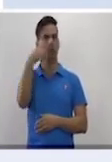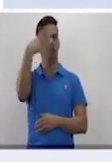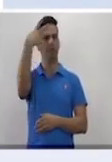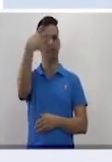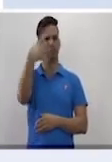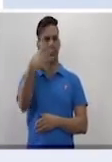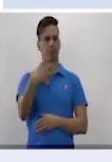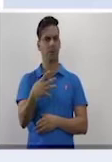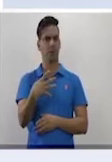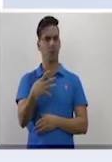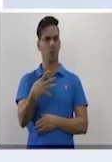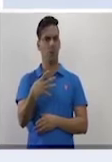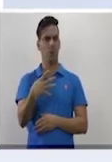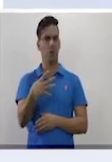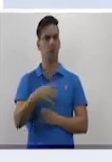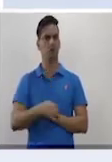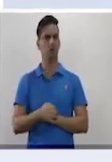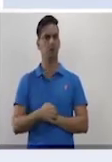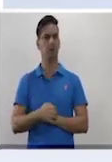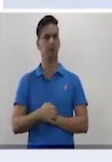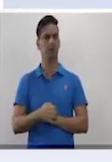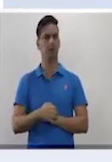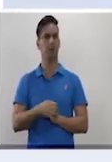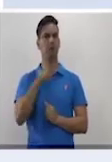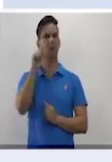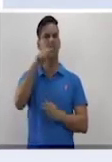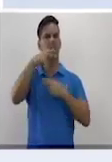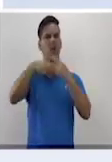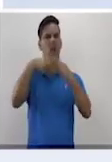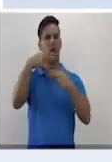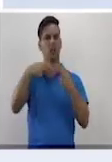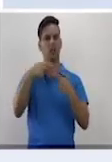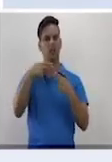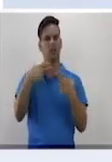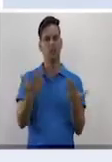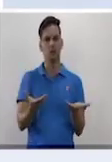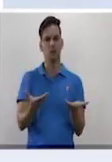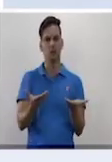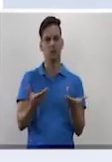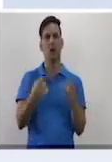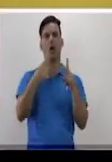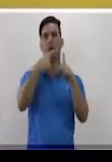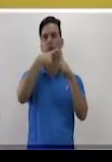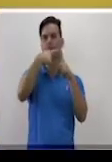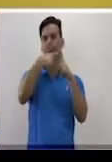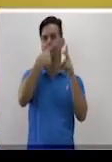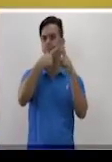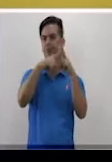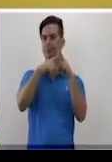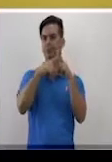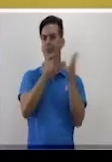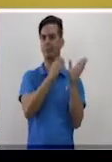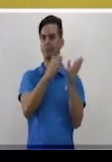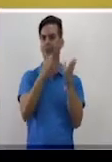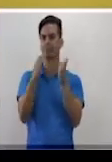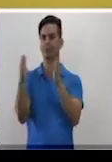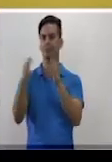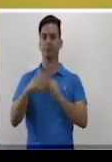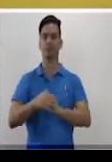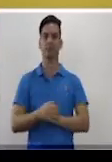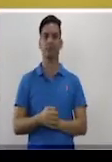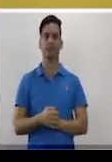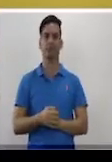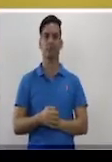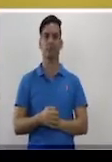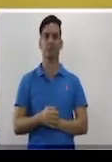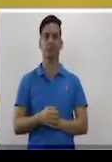columnas, en ellos vamos a realizar operaciones con estos monomios. Vamos a ver qué pasa